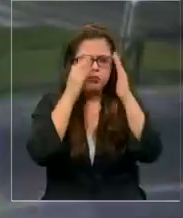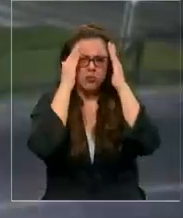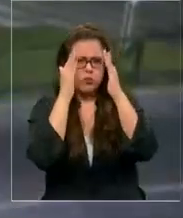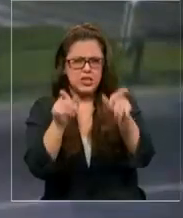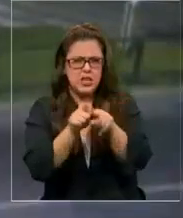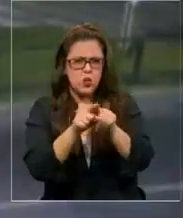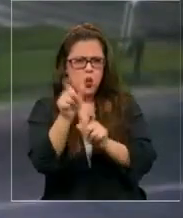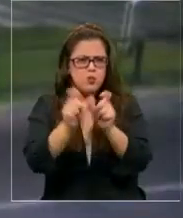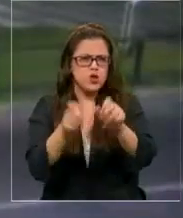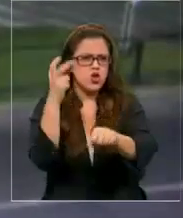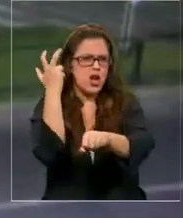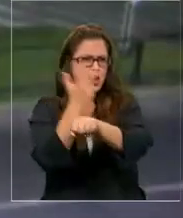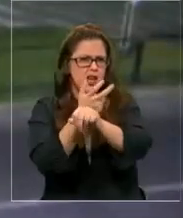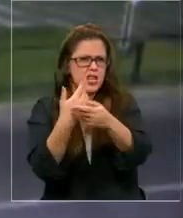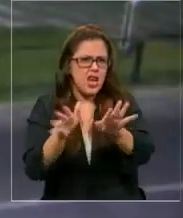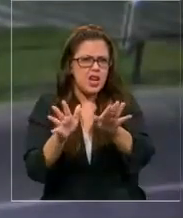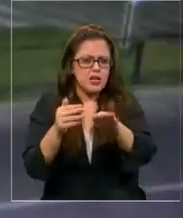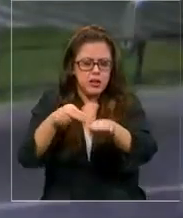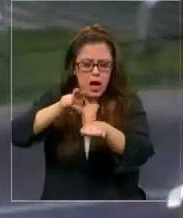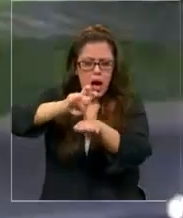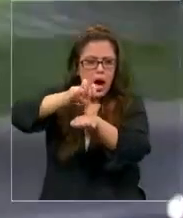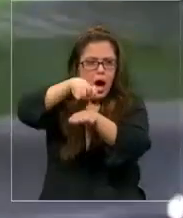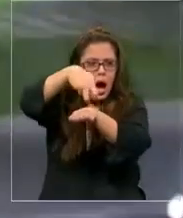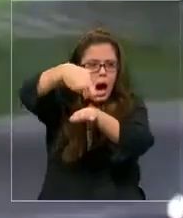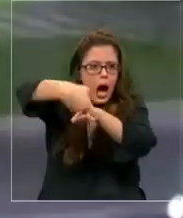los ladrones huyendo en el techo del vehículo.